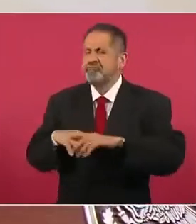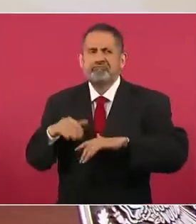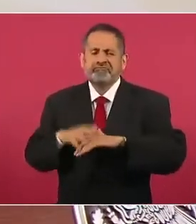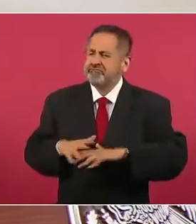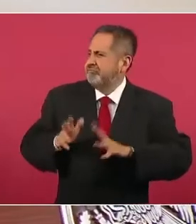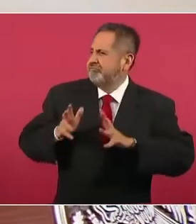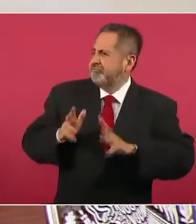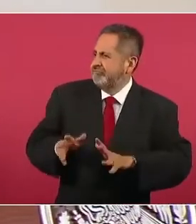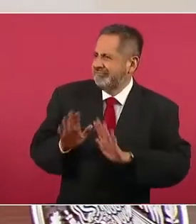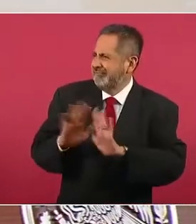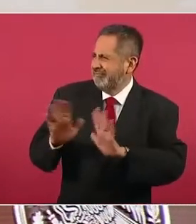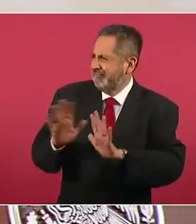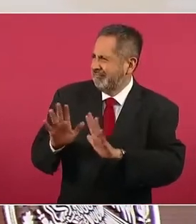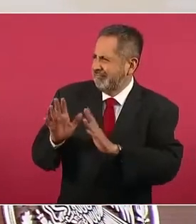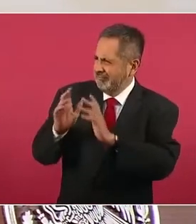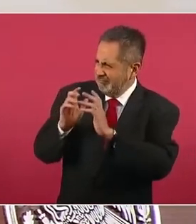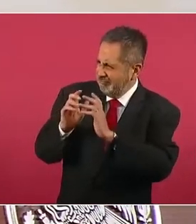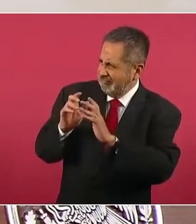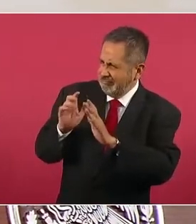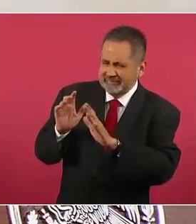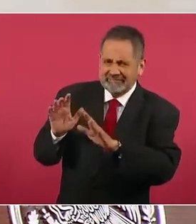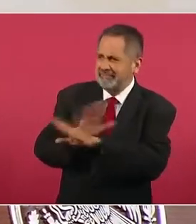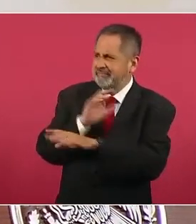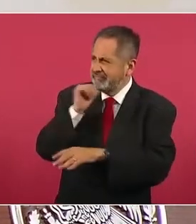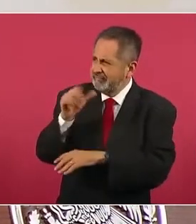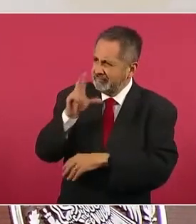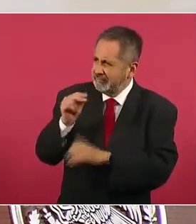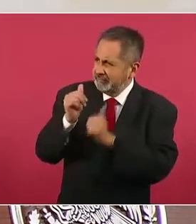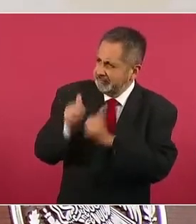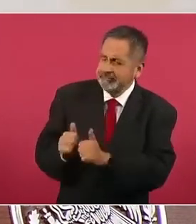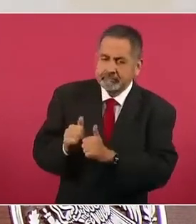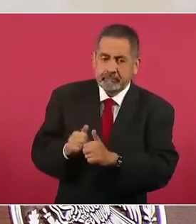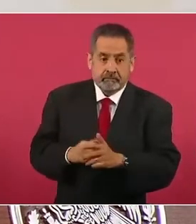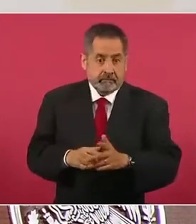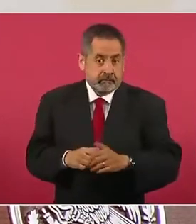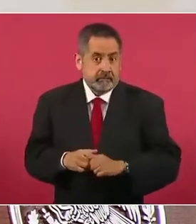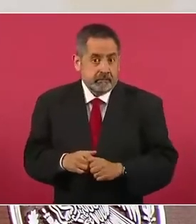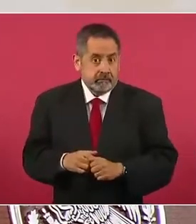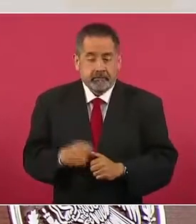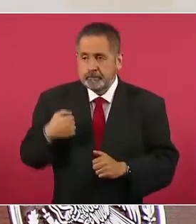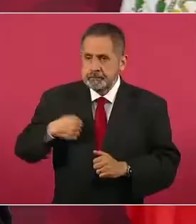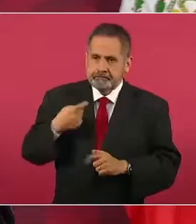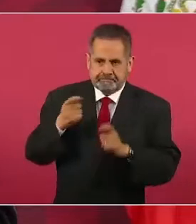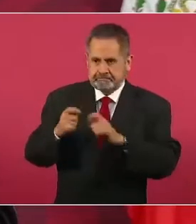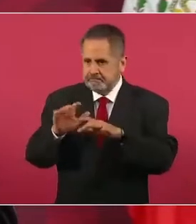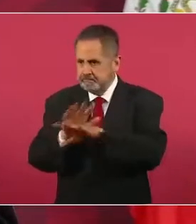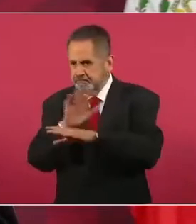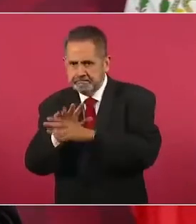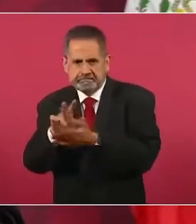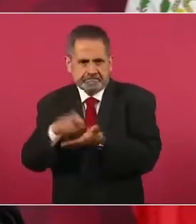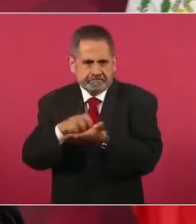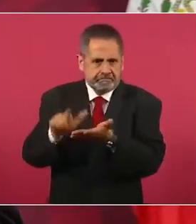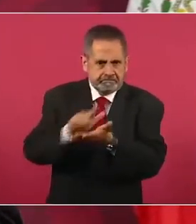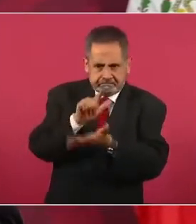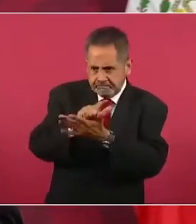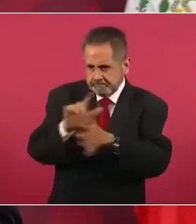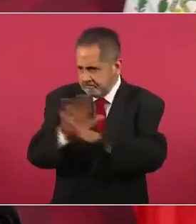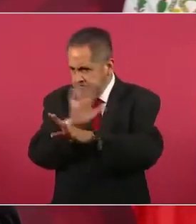que nada cambie cuando se llevan a cabo transformaciones, reformas.